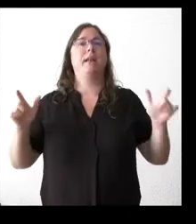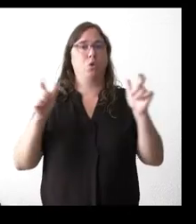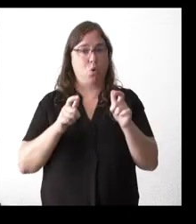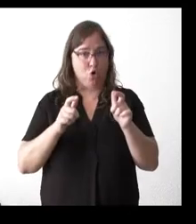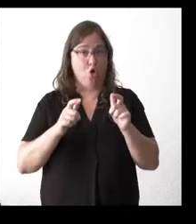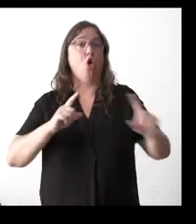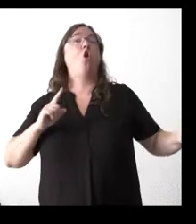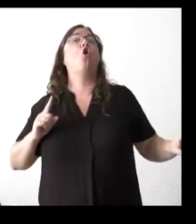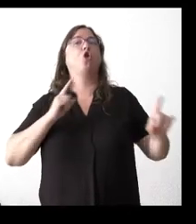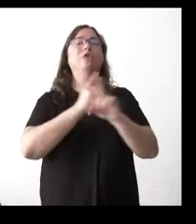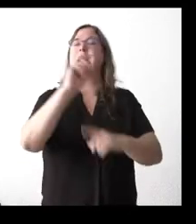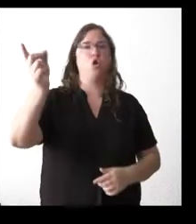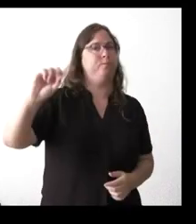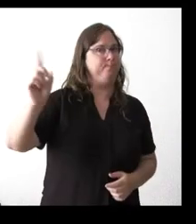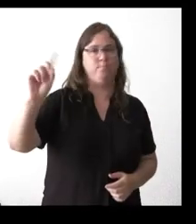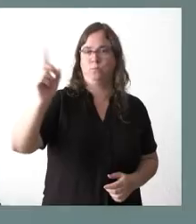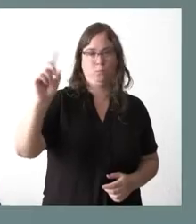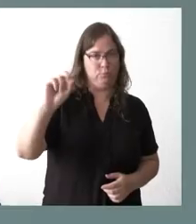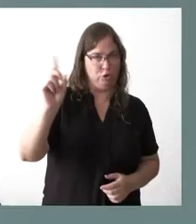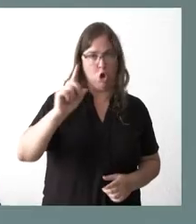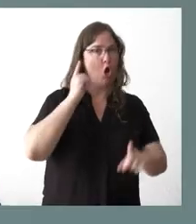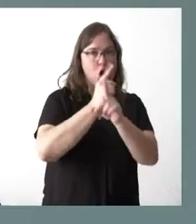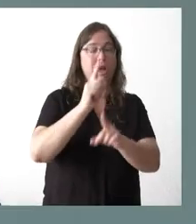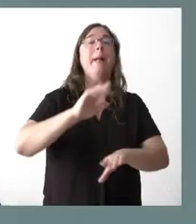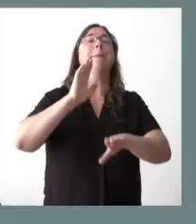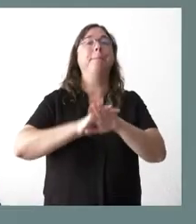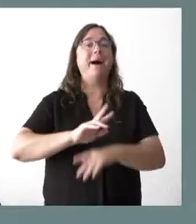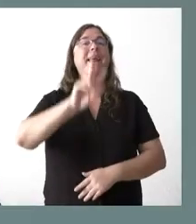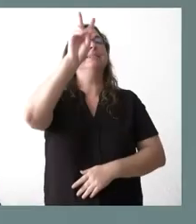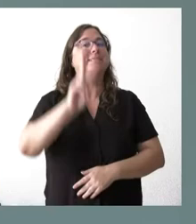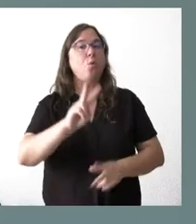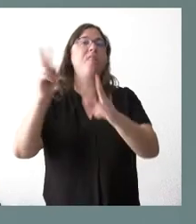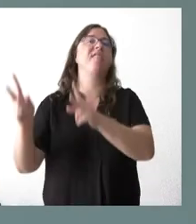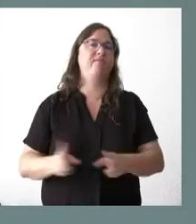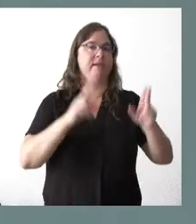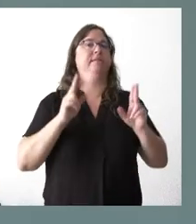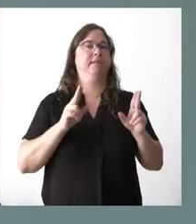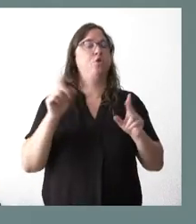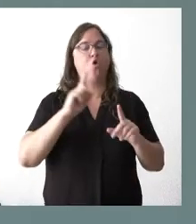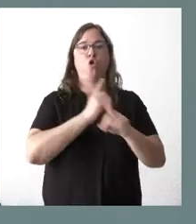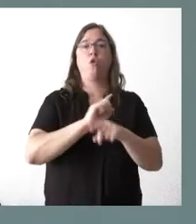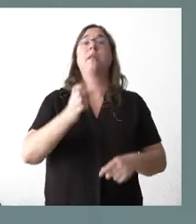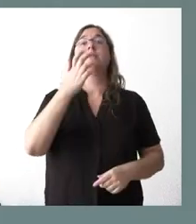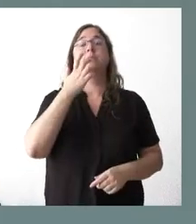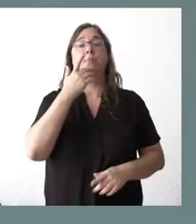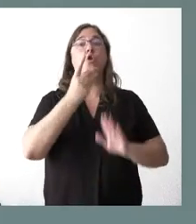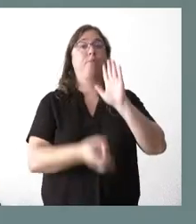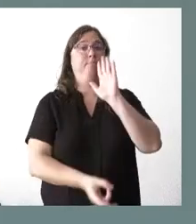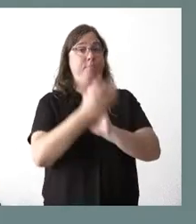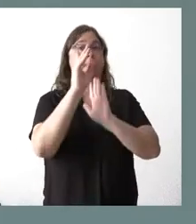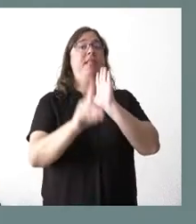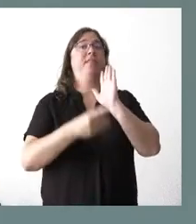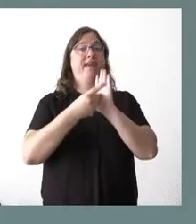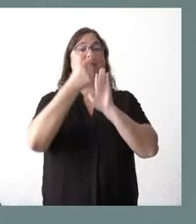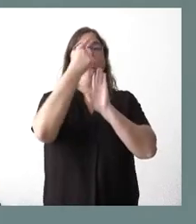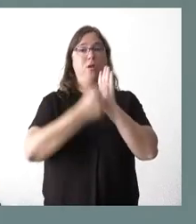decreto de medidas… No, para una segunda fase y planteándolo para un plan de convergencia. Digamos que, a raíz del decreto ley, que